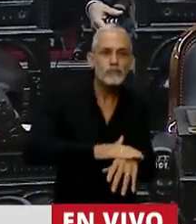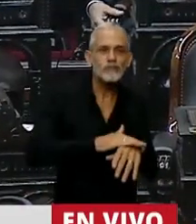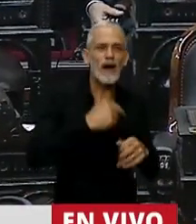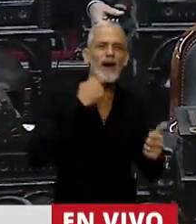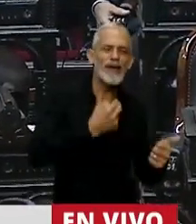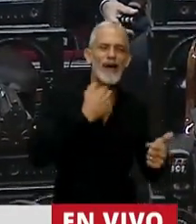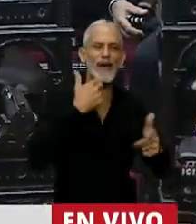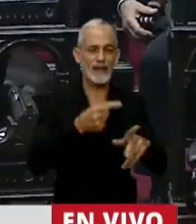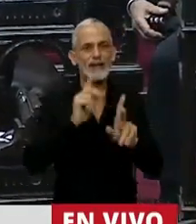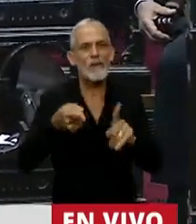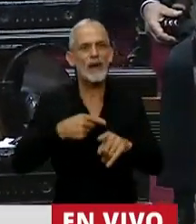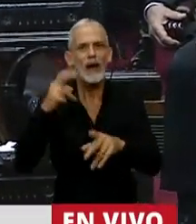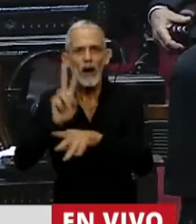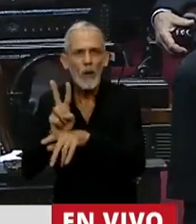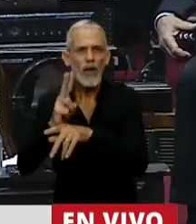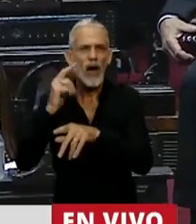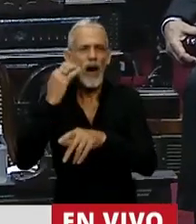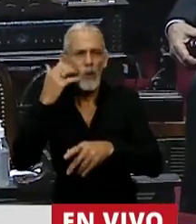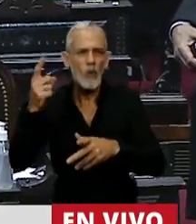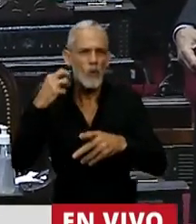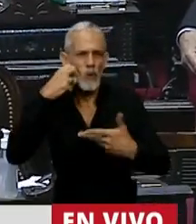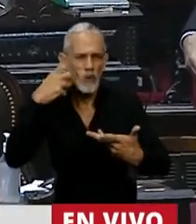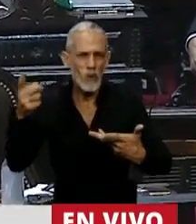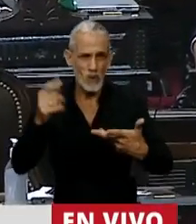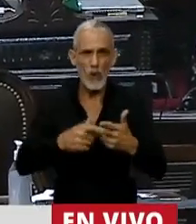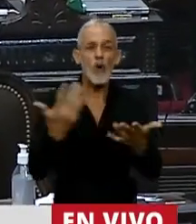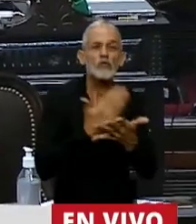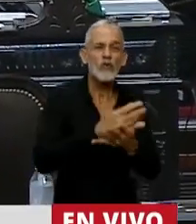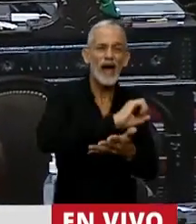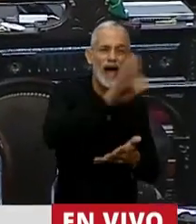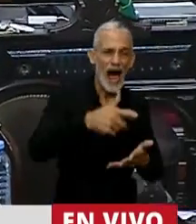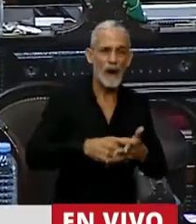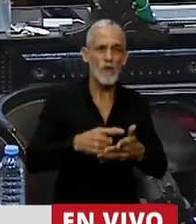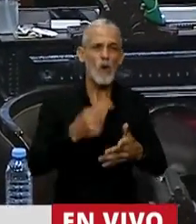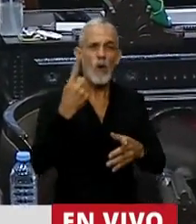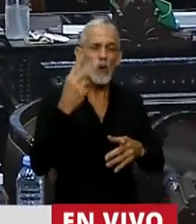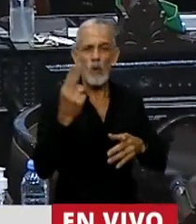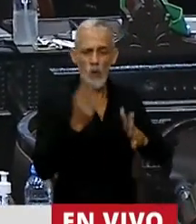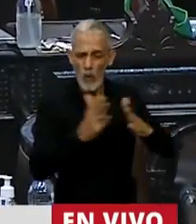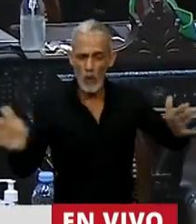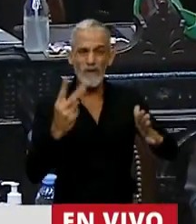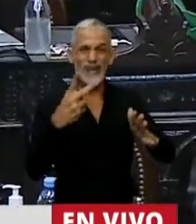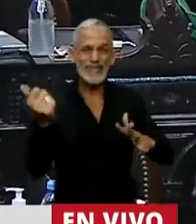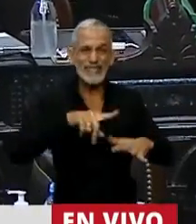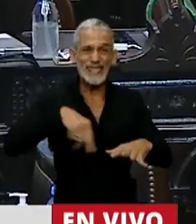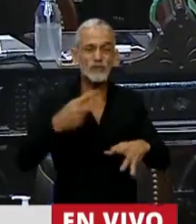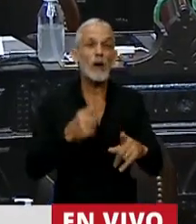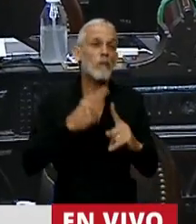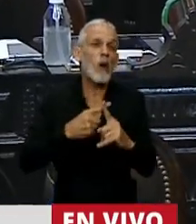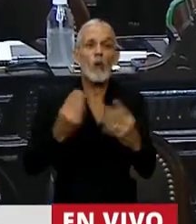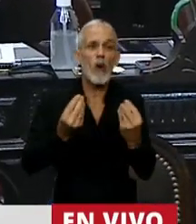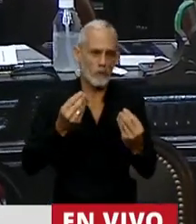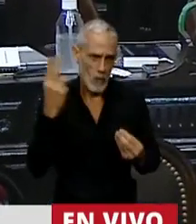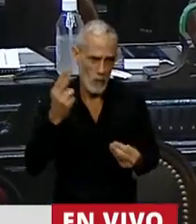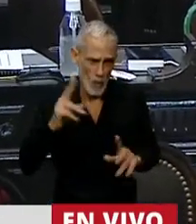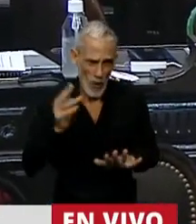ancianos, son las que más sufren en el campo, son las que más sufren una muerte cada 26 horas por el solo hecho de ser mujer. Pero